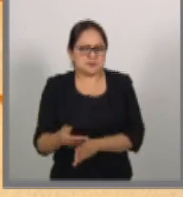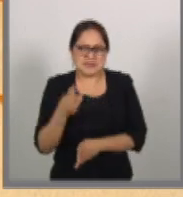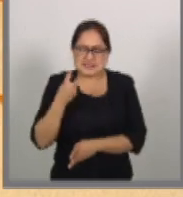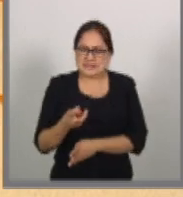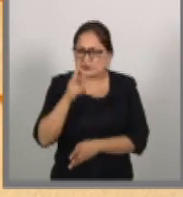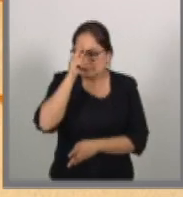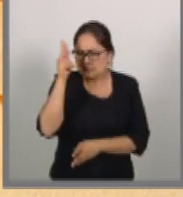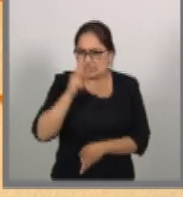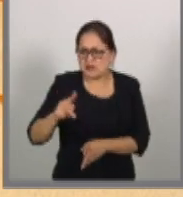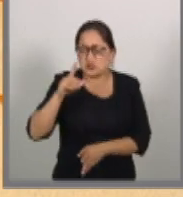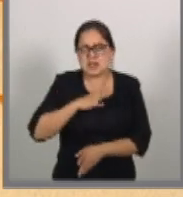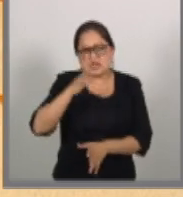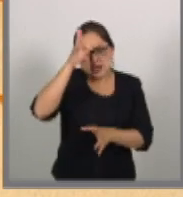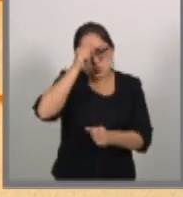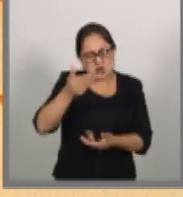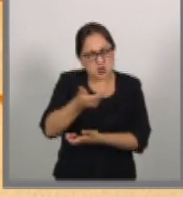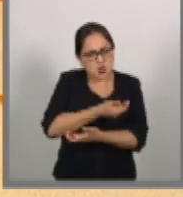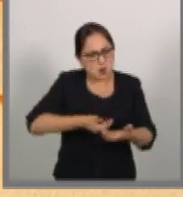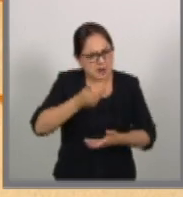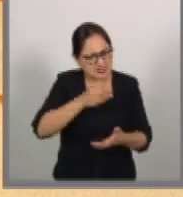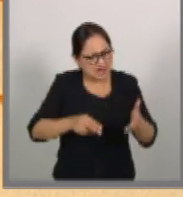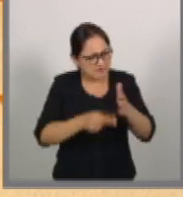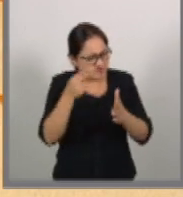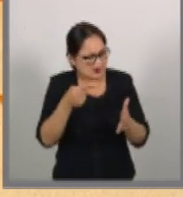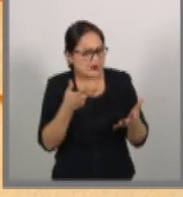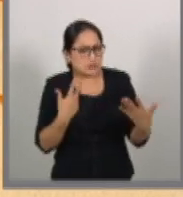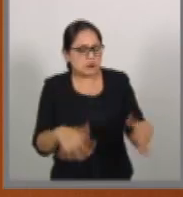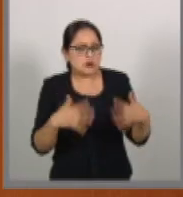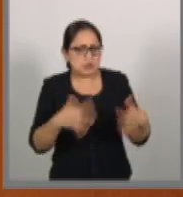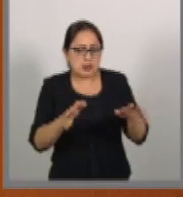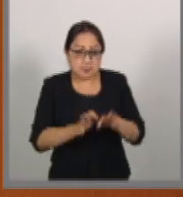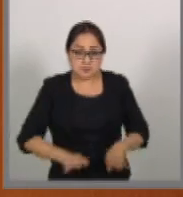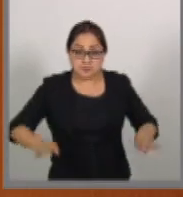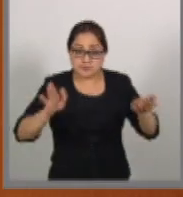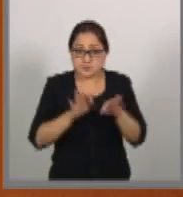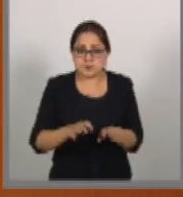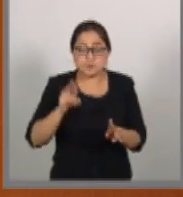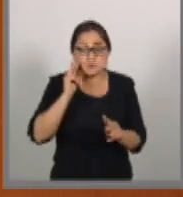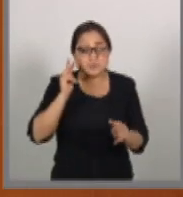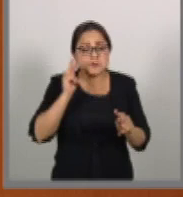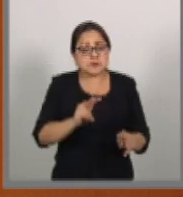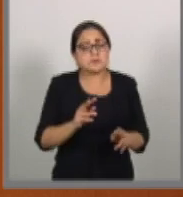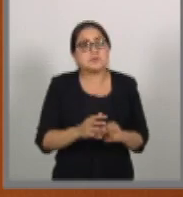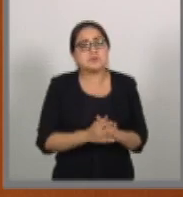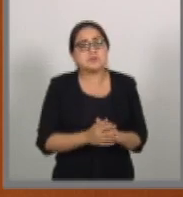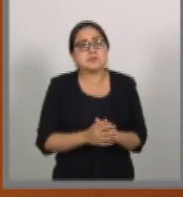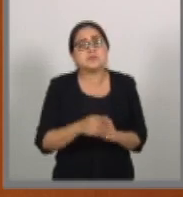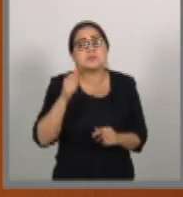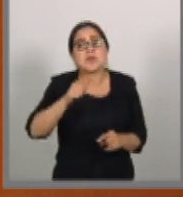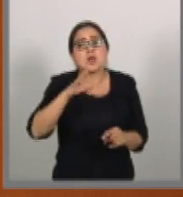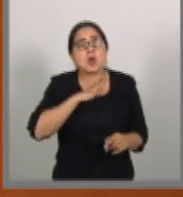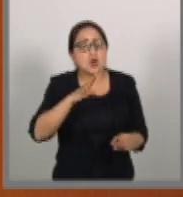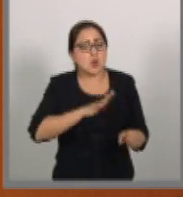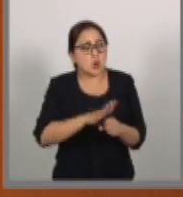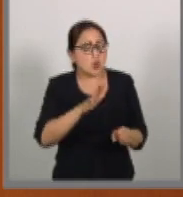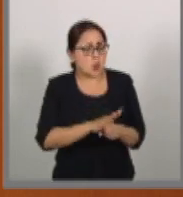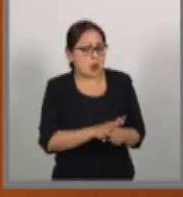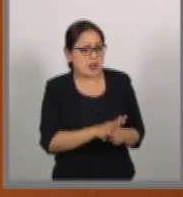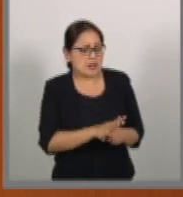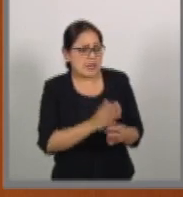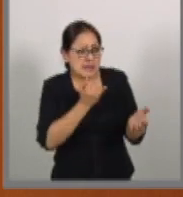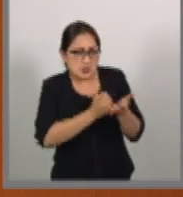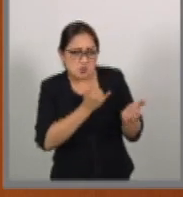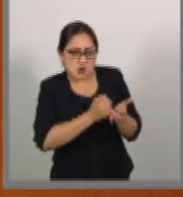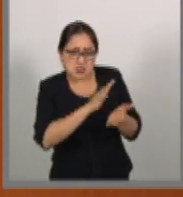de un tratado comercial. Va por la reducción convencional, más allá de la reducción convencional de